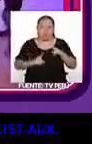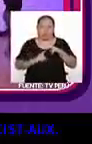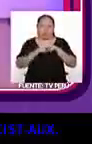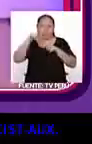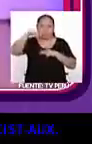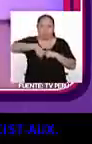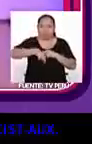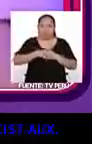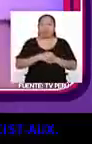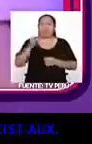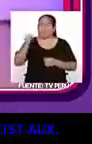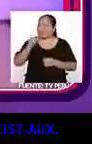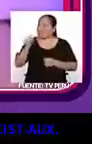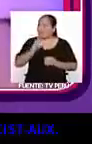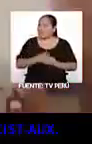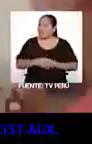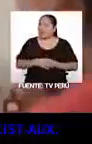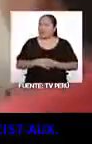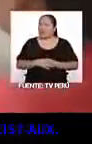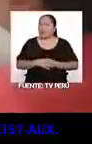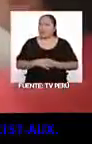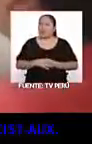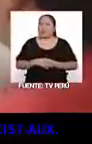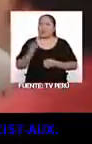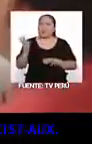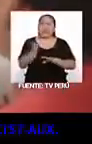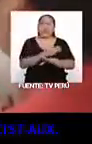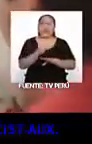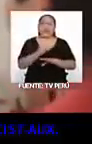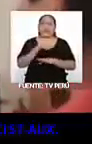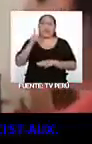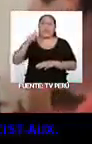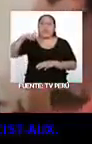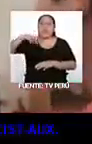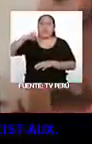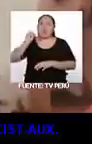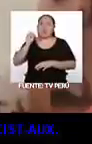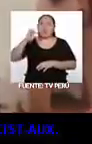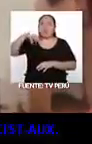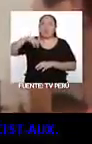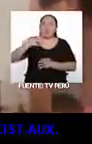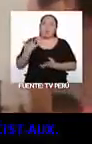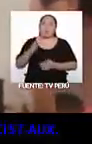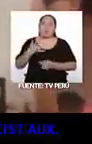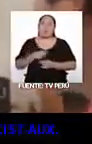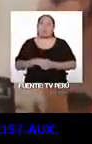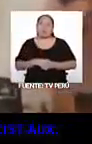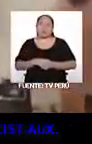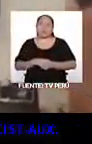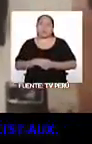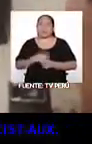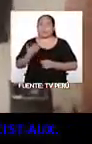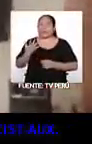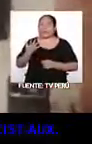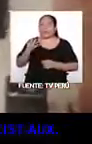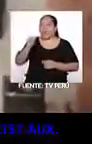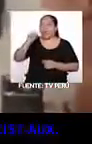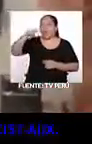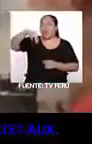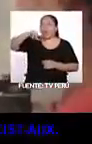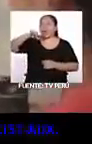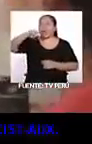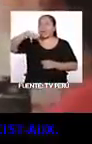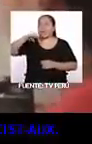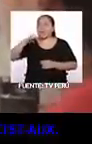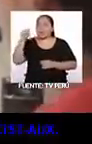Bueno, sí, en verdad es como... La música del K-pop llegó por más o menos el anime. sé si conoces el anime. Claro.